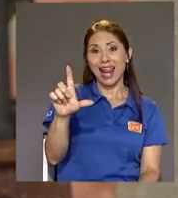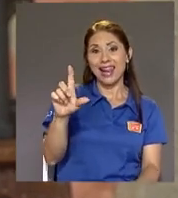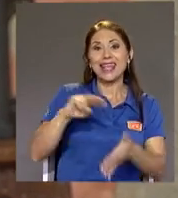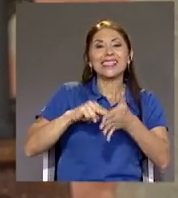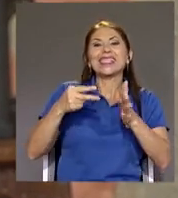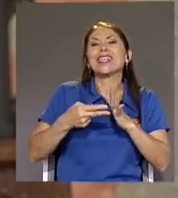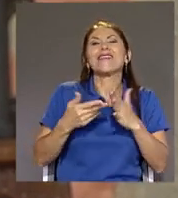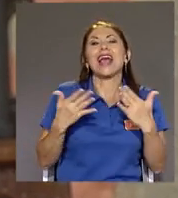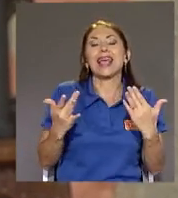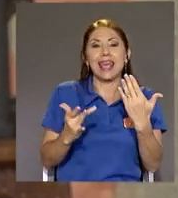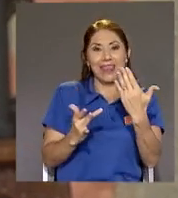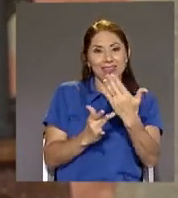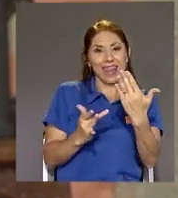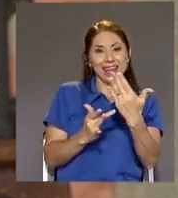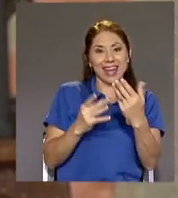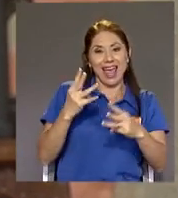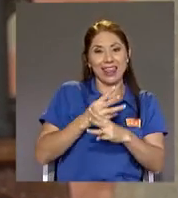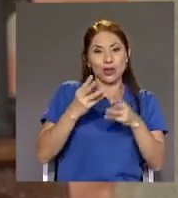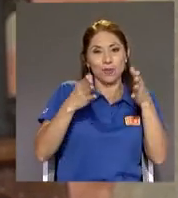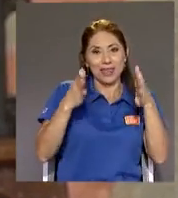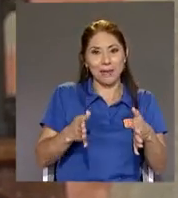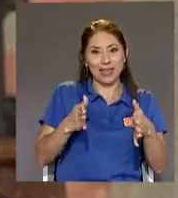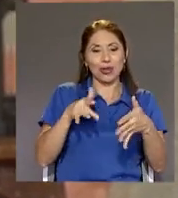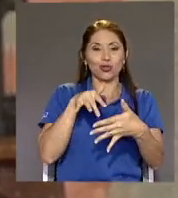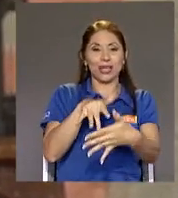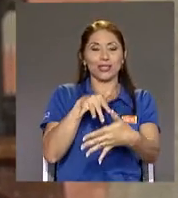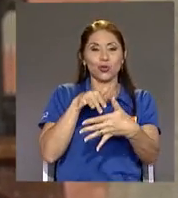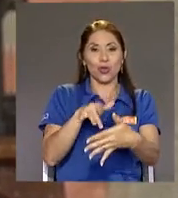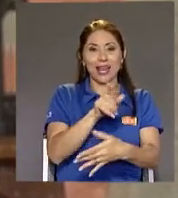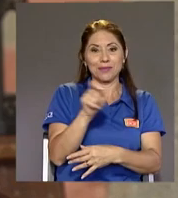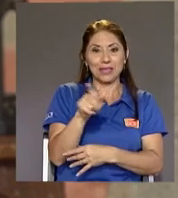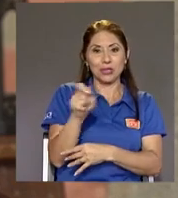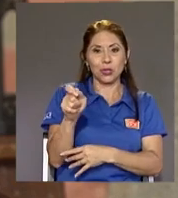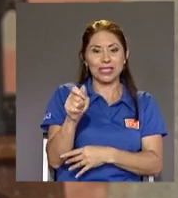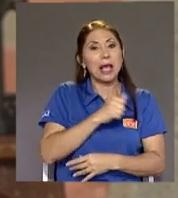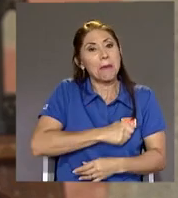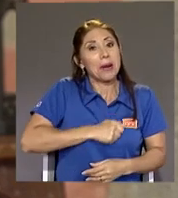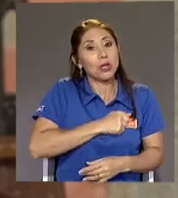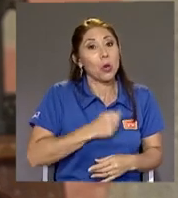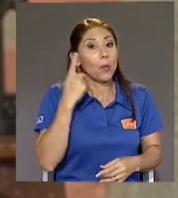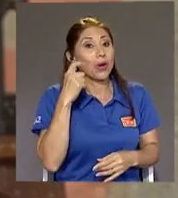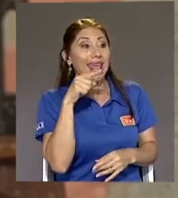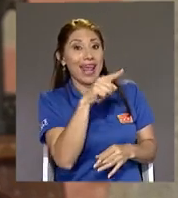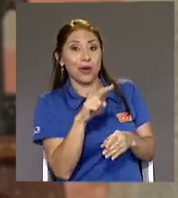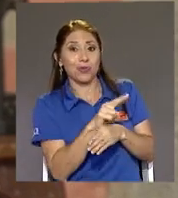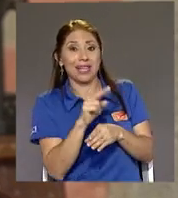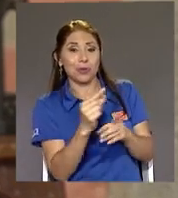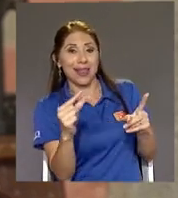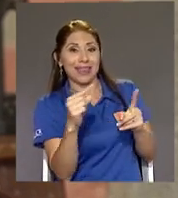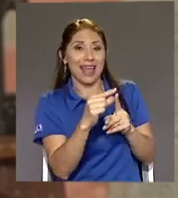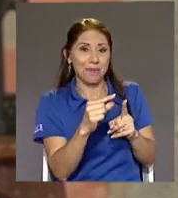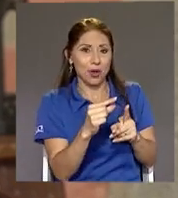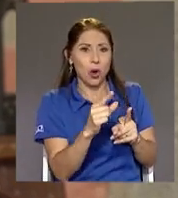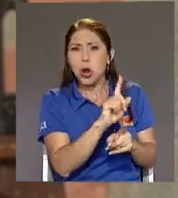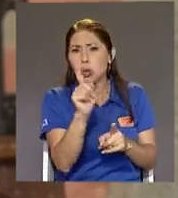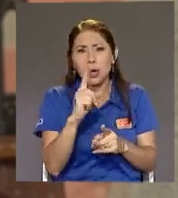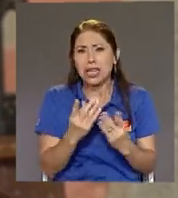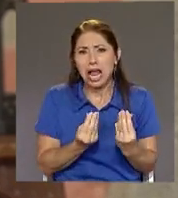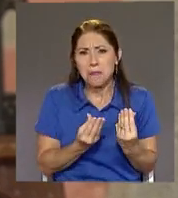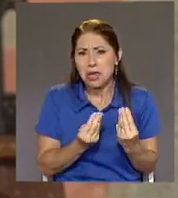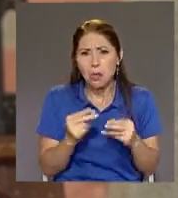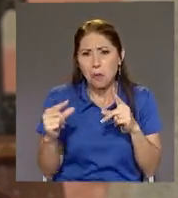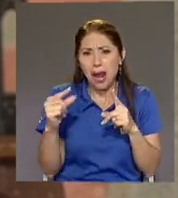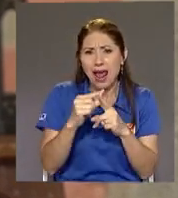estudian las pensiones Perdón Pero Don Álvaro Ya usó ese término Y lo va a seguir usando Es básicamente eso No le tengan miedo A la palabra